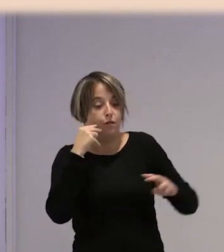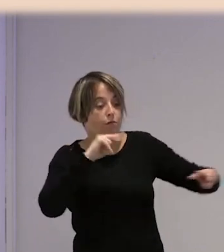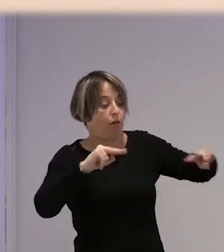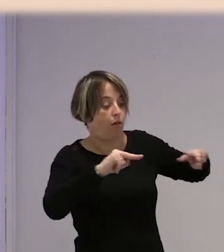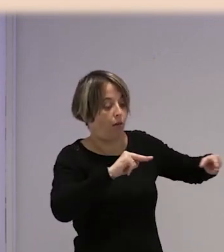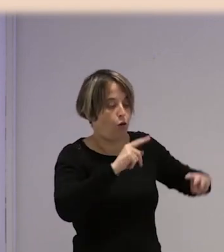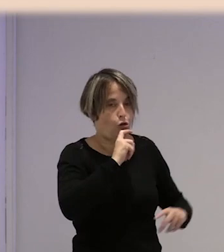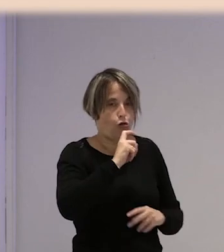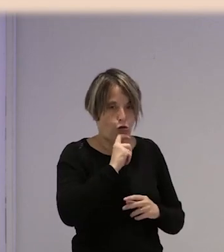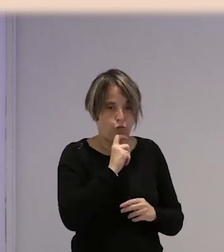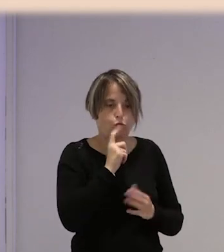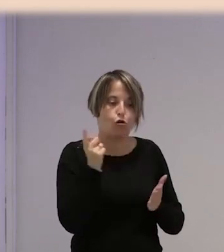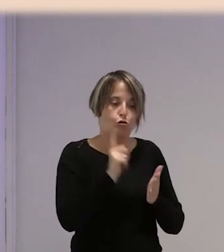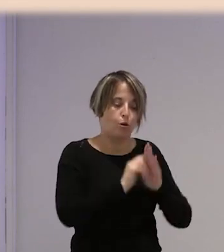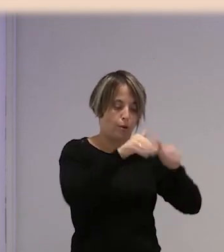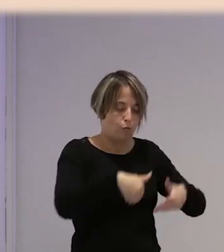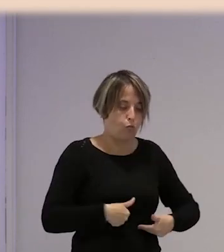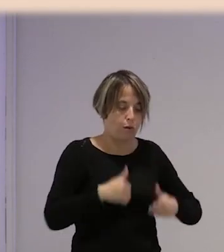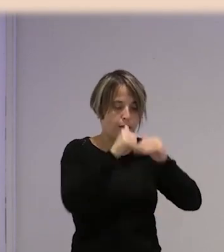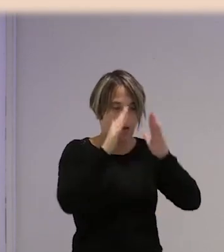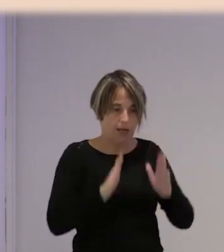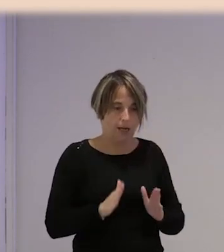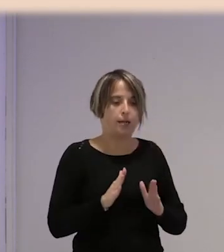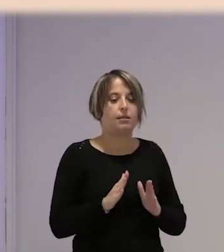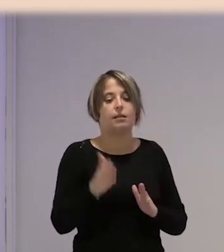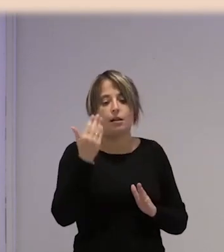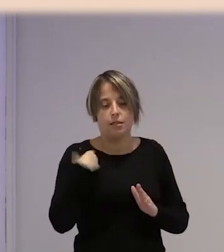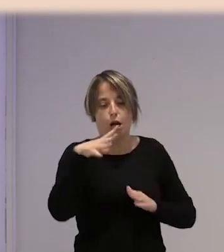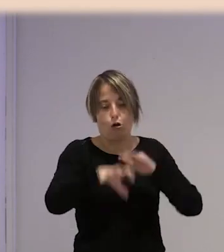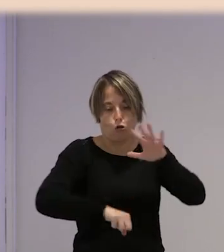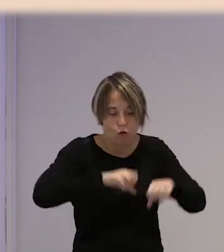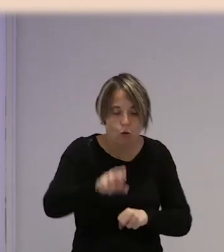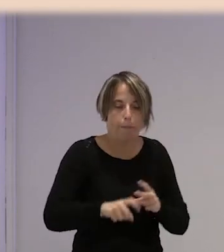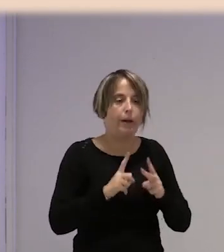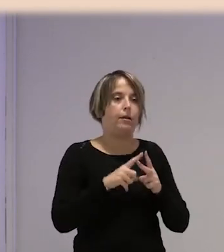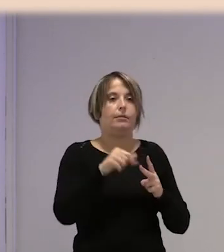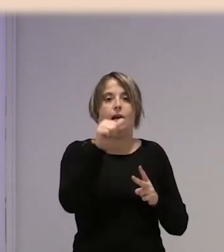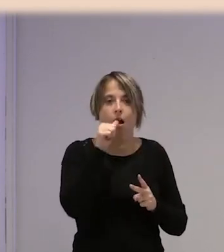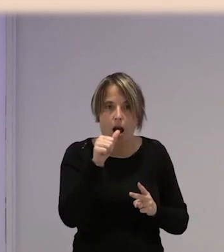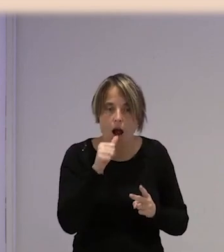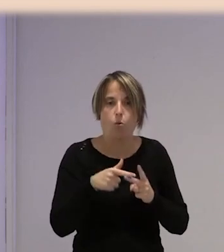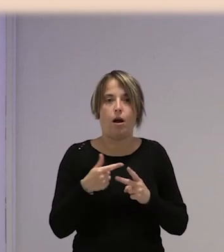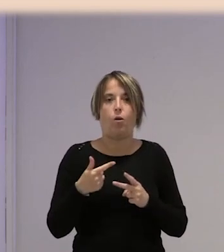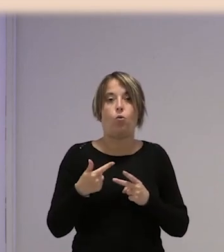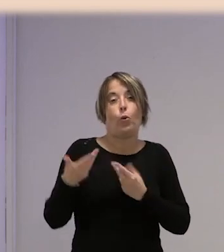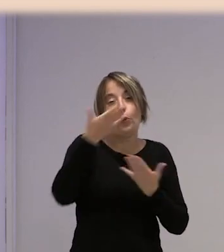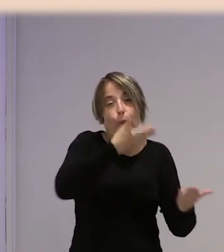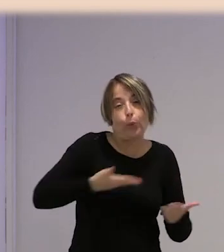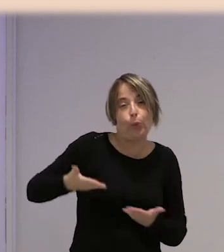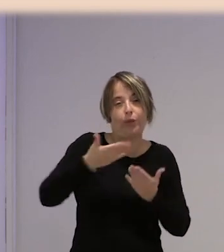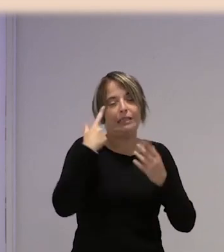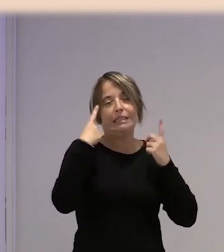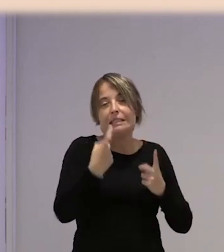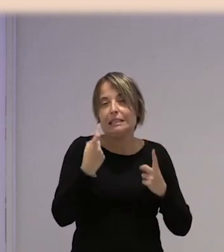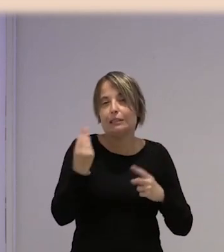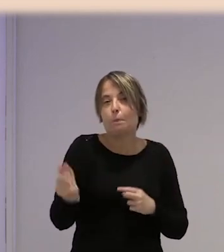que decir, ¿no? Volvimos a la casa, bueno, ya nos habíamos cargado de hacerle compras, de llevarle agua, le compramos un ventilador intentando que estuviera